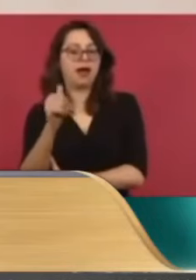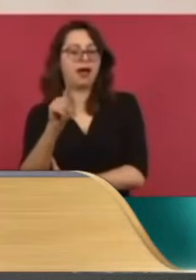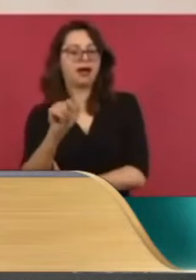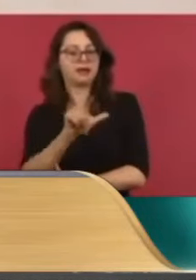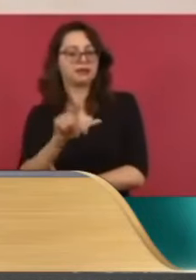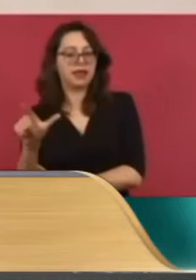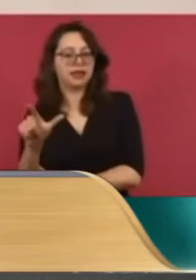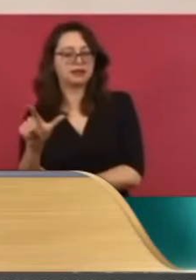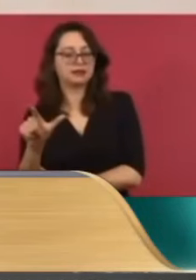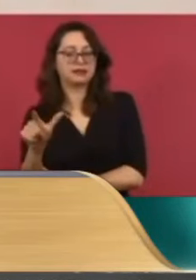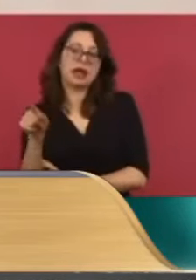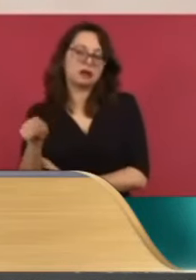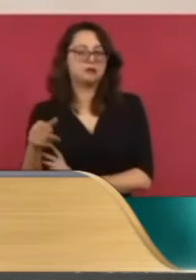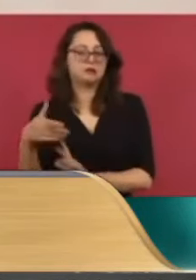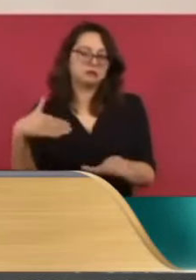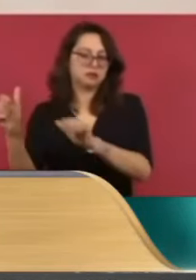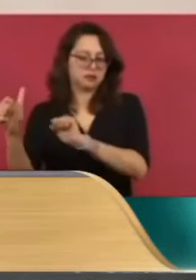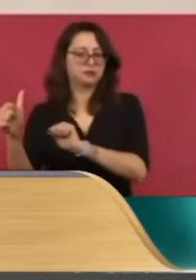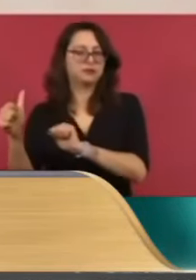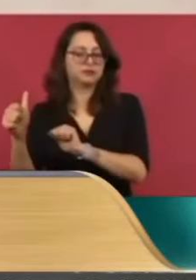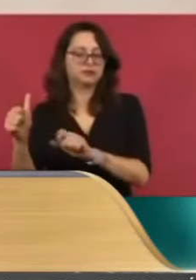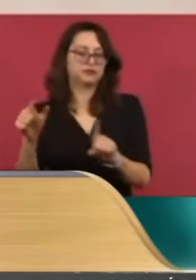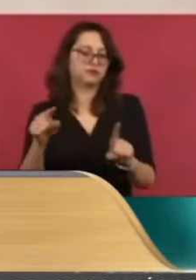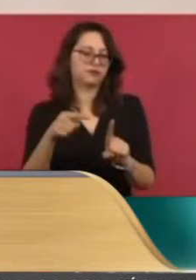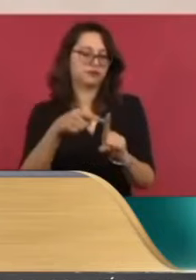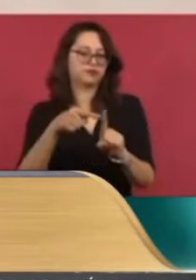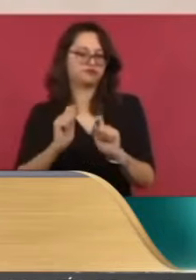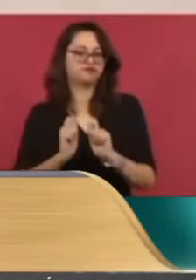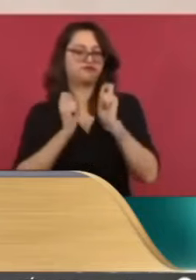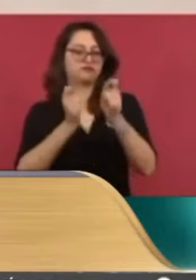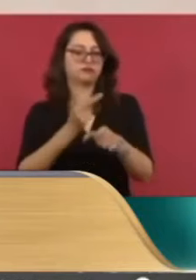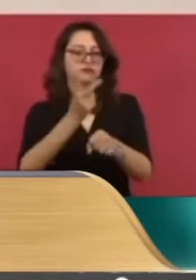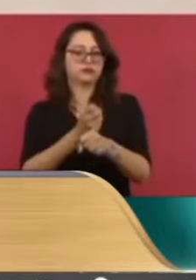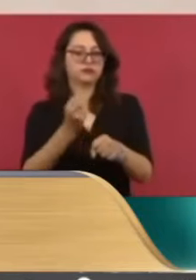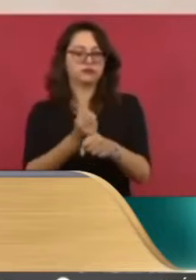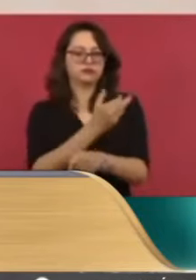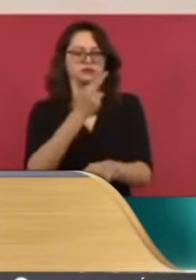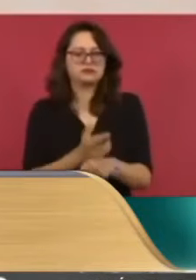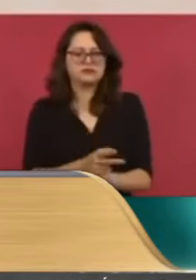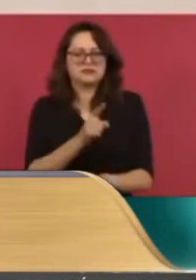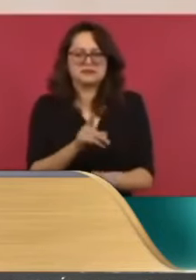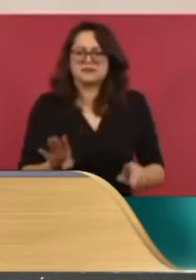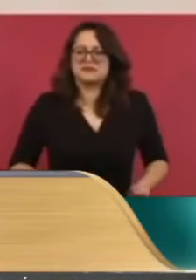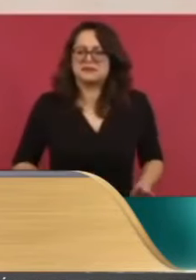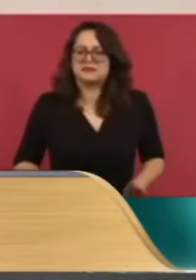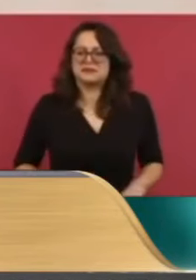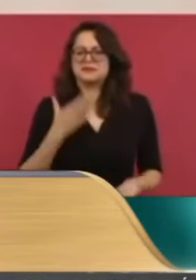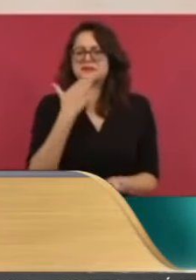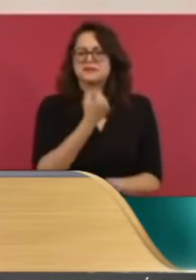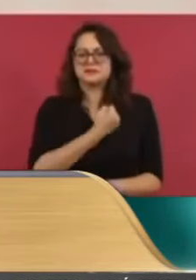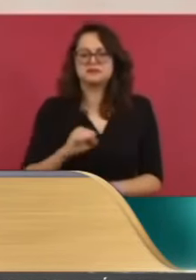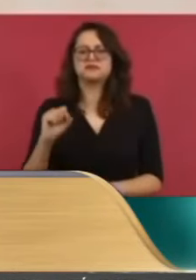subió y además es muy bueno, responsable,